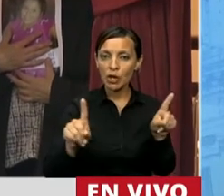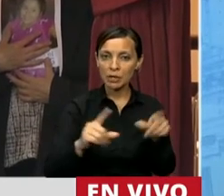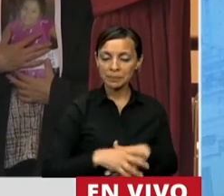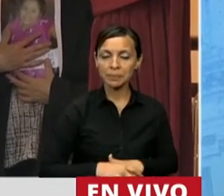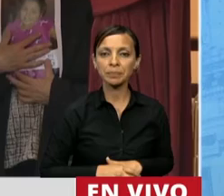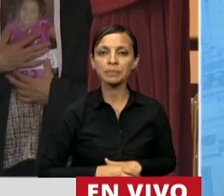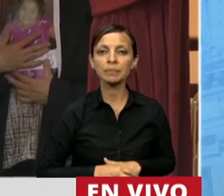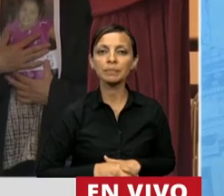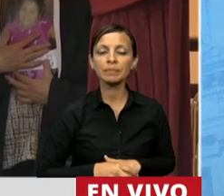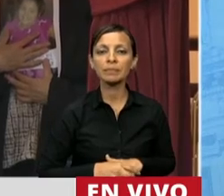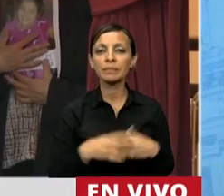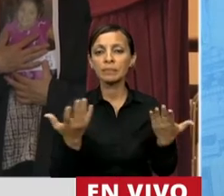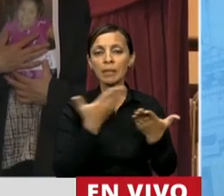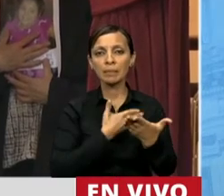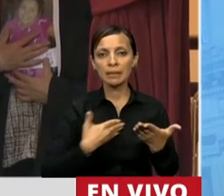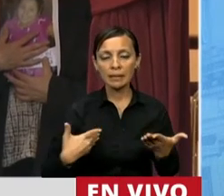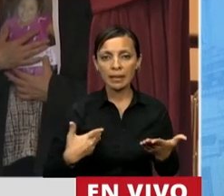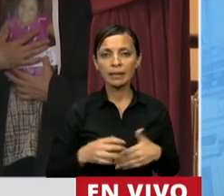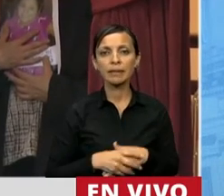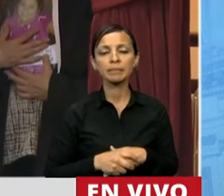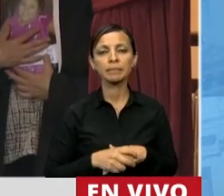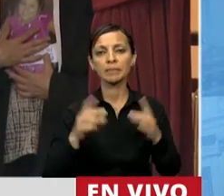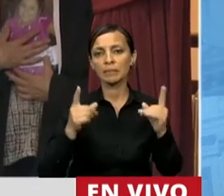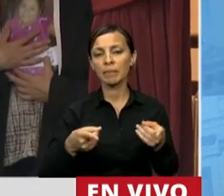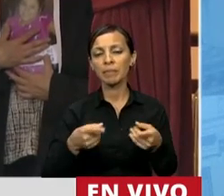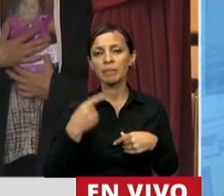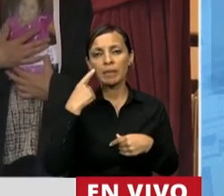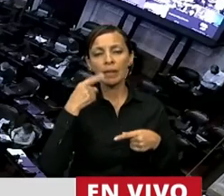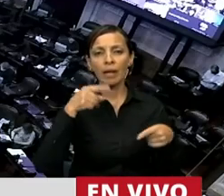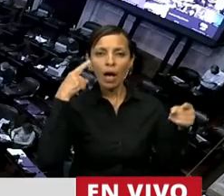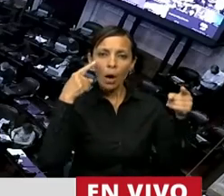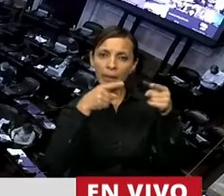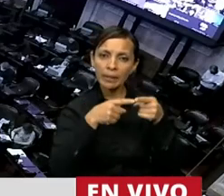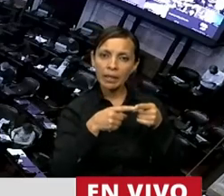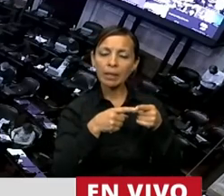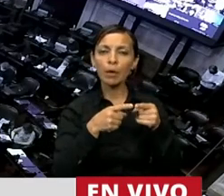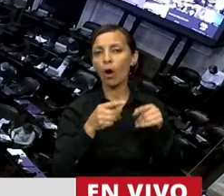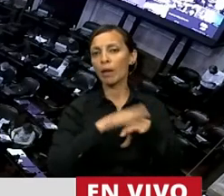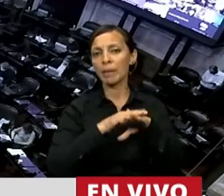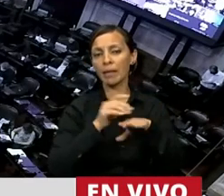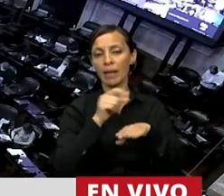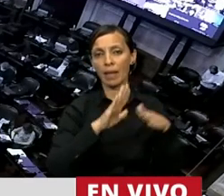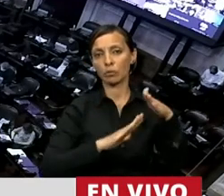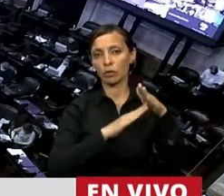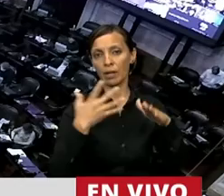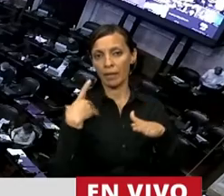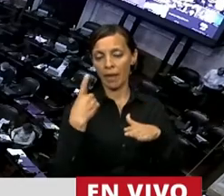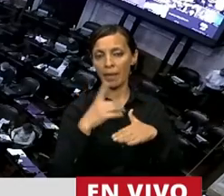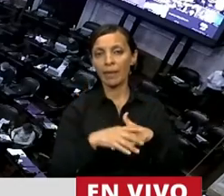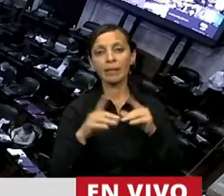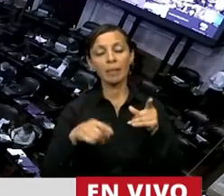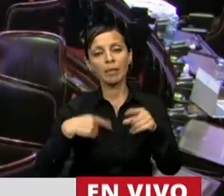Señor presidente, el panel ejecutivo determinará la autoridad de la aplicación. Y esta autoridad